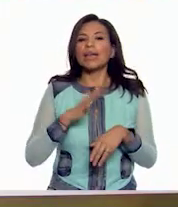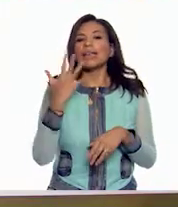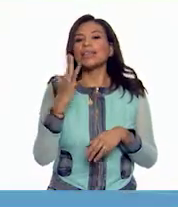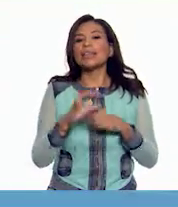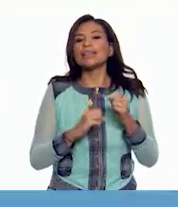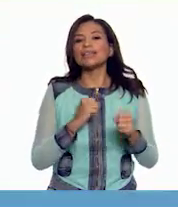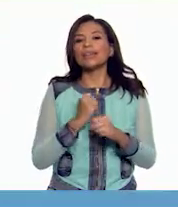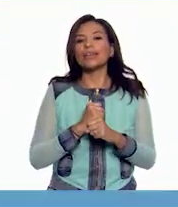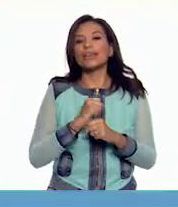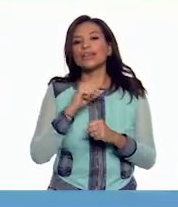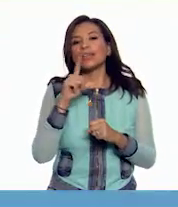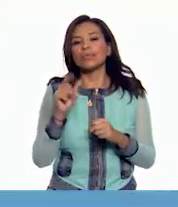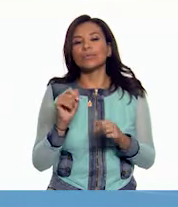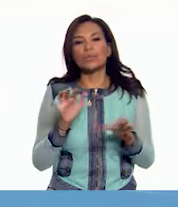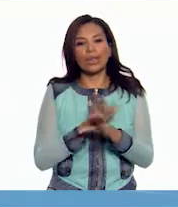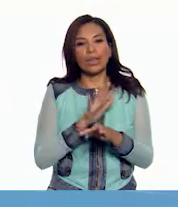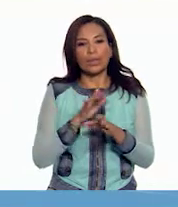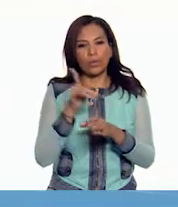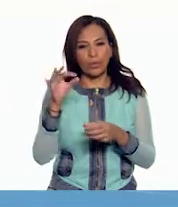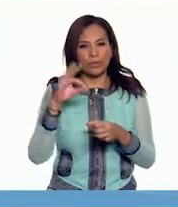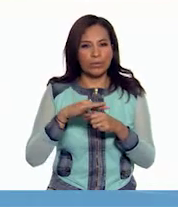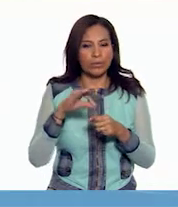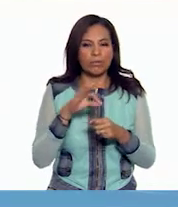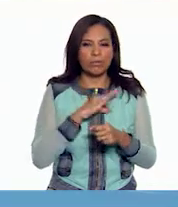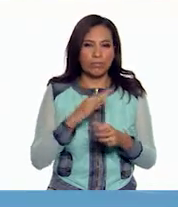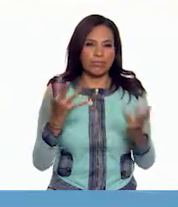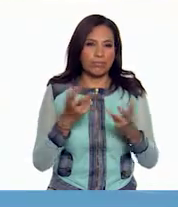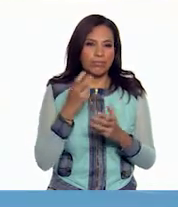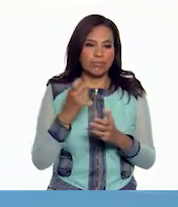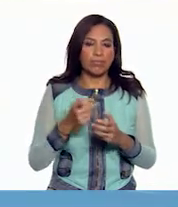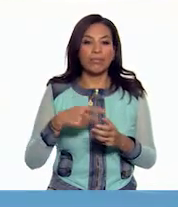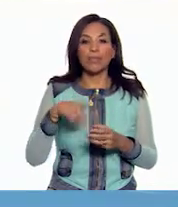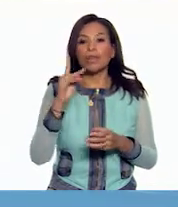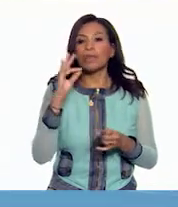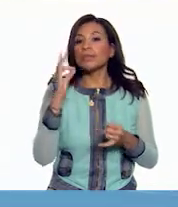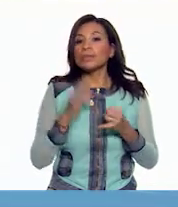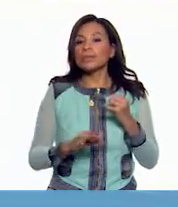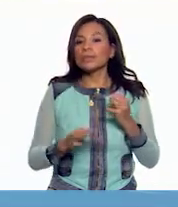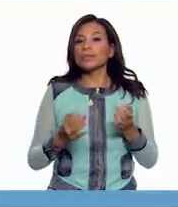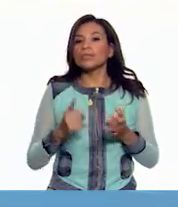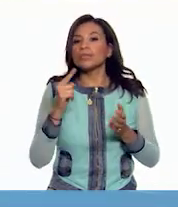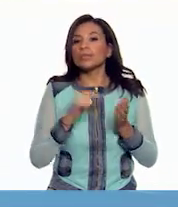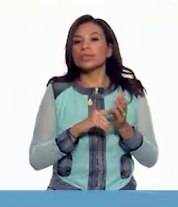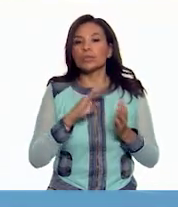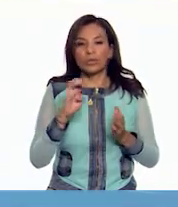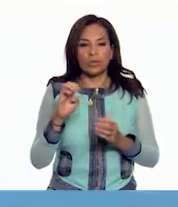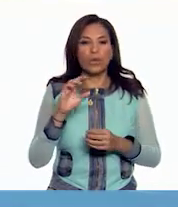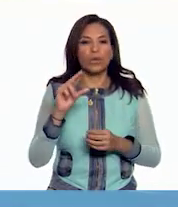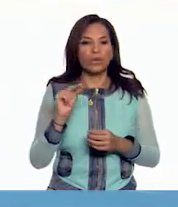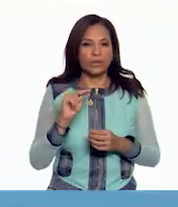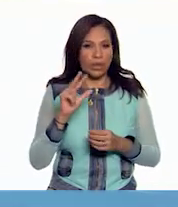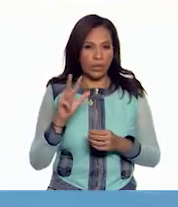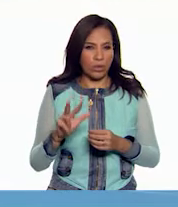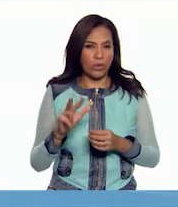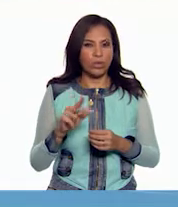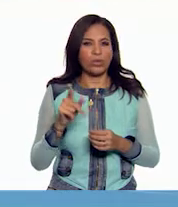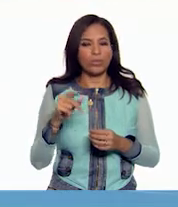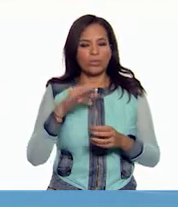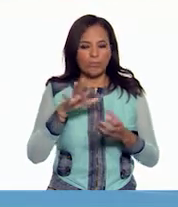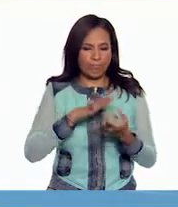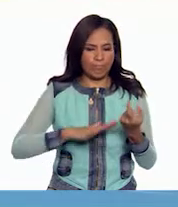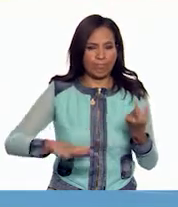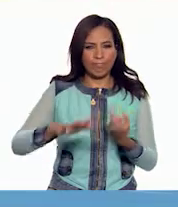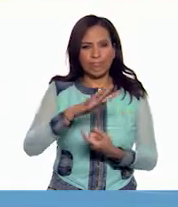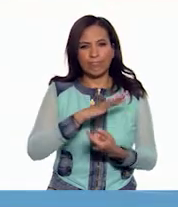10 años después de la reforma electoral para que eso fuera posible. Pero finalmente, en 1988, en un contexto